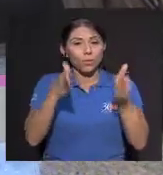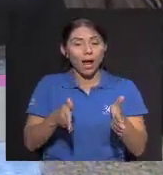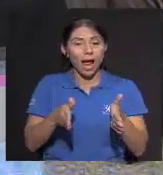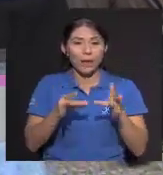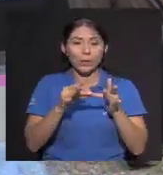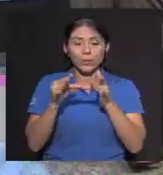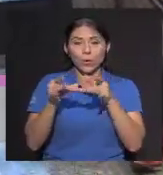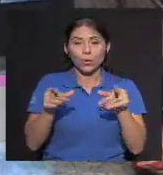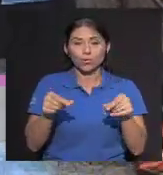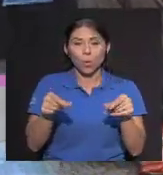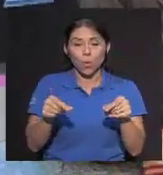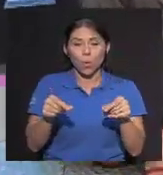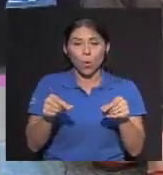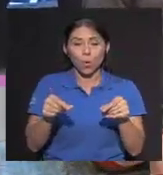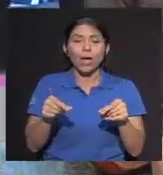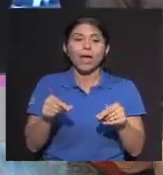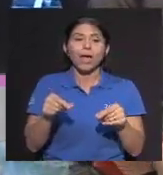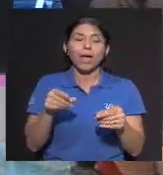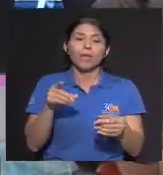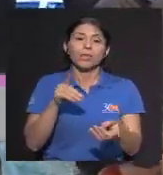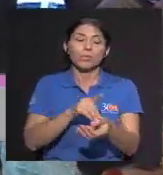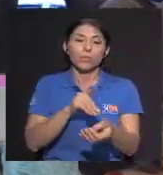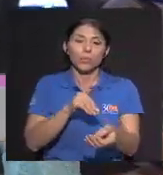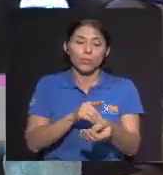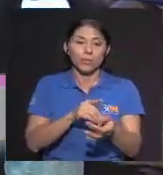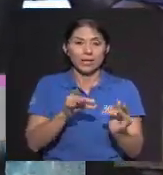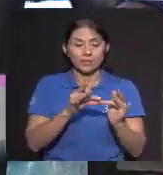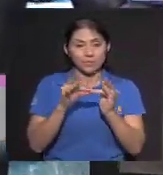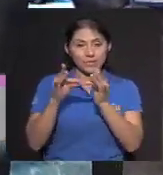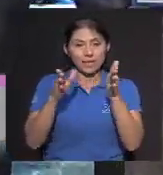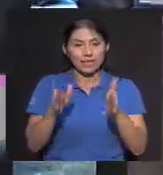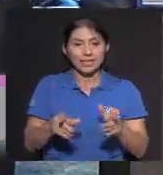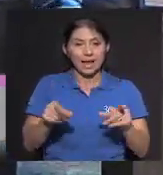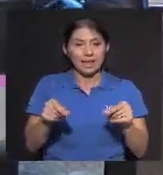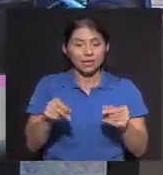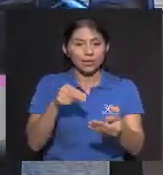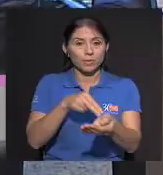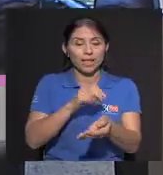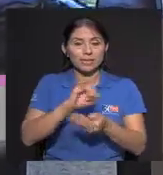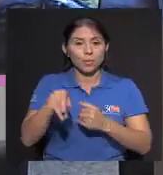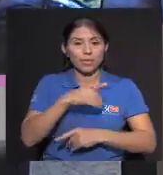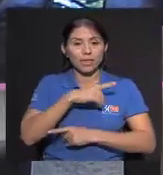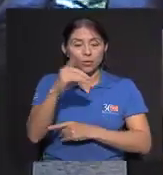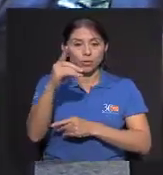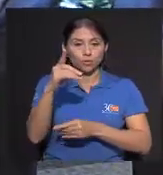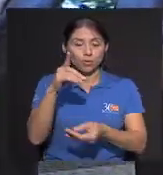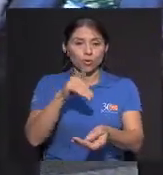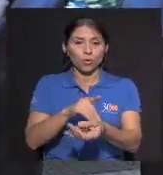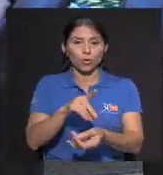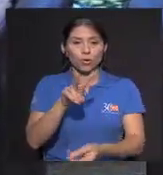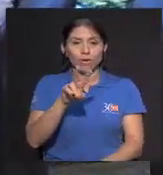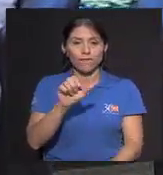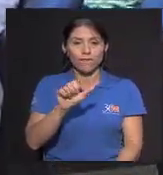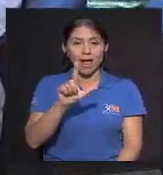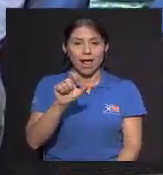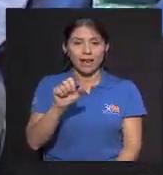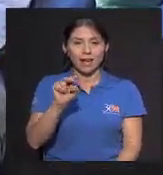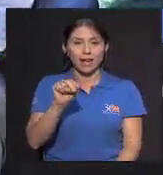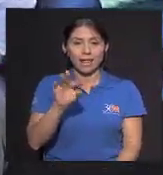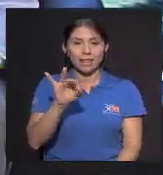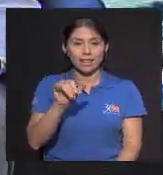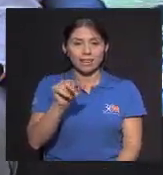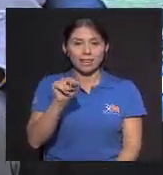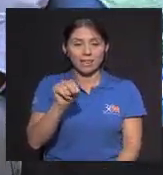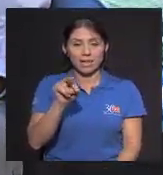Cirujano Oncólogo El especialista en cáncer Del hospital San Juan de Dios El doctor Valentín